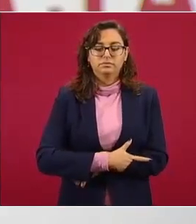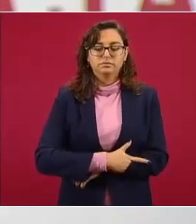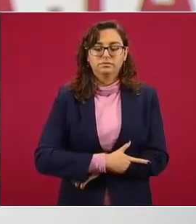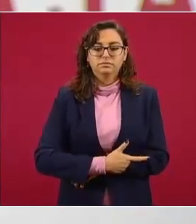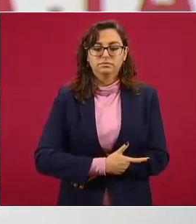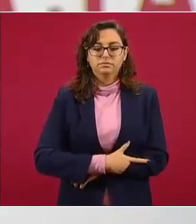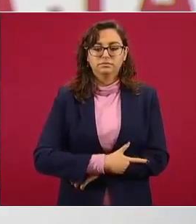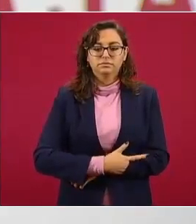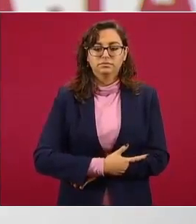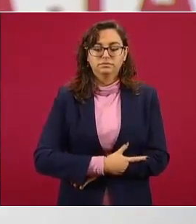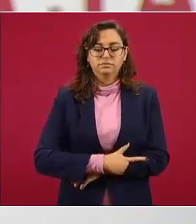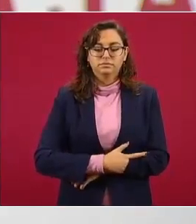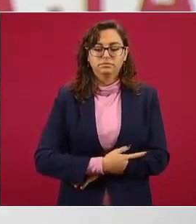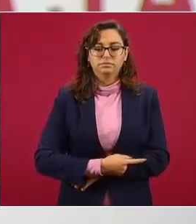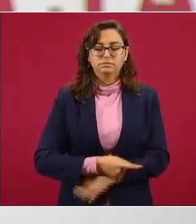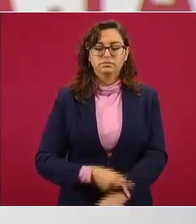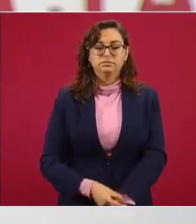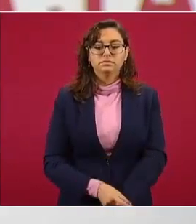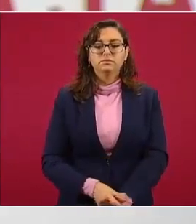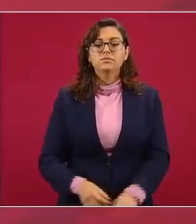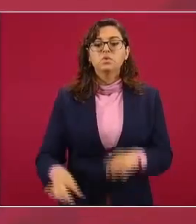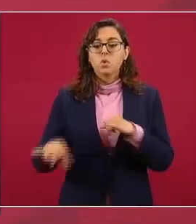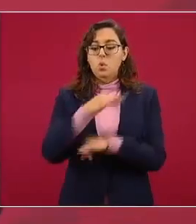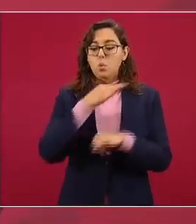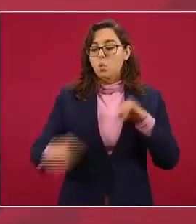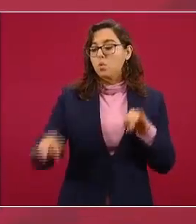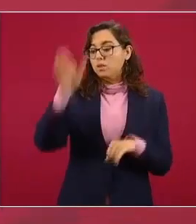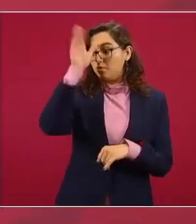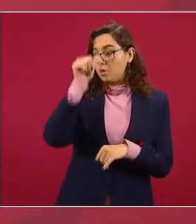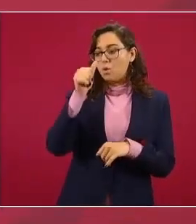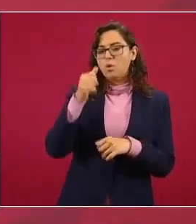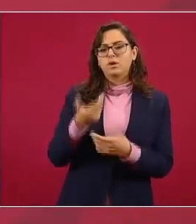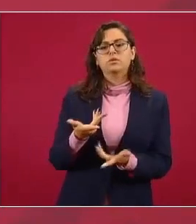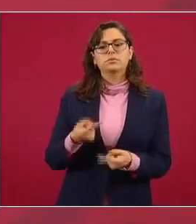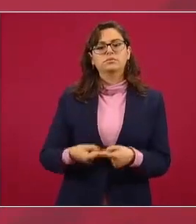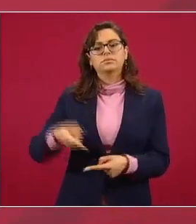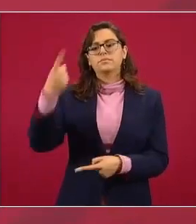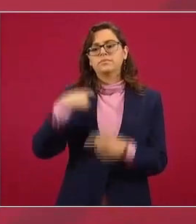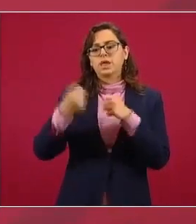y sus actividades es un acuerdo de 1992